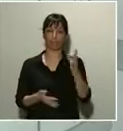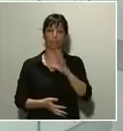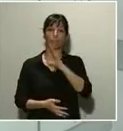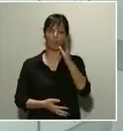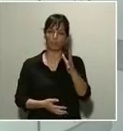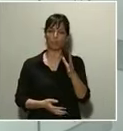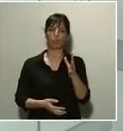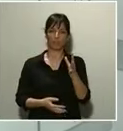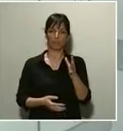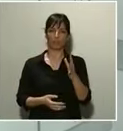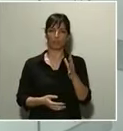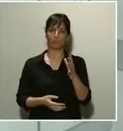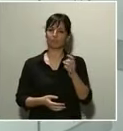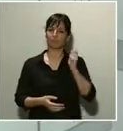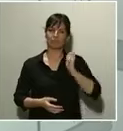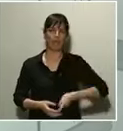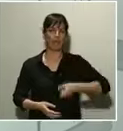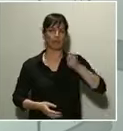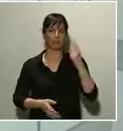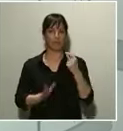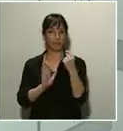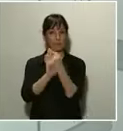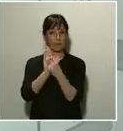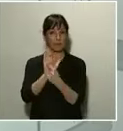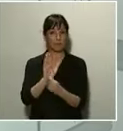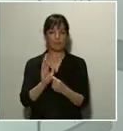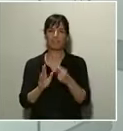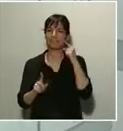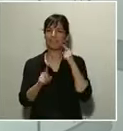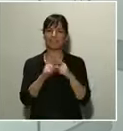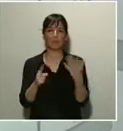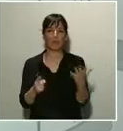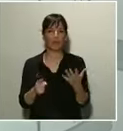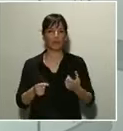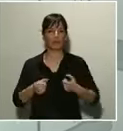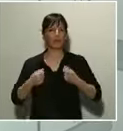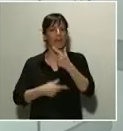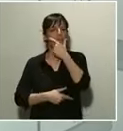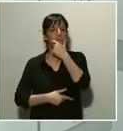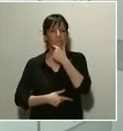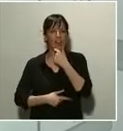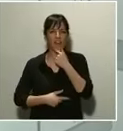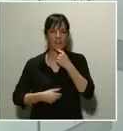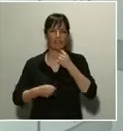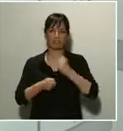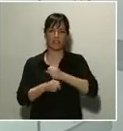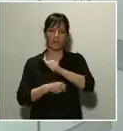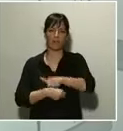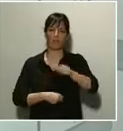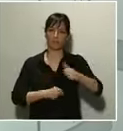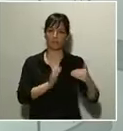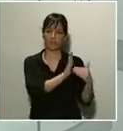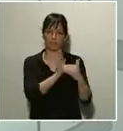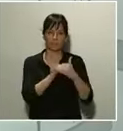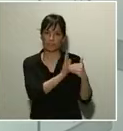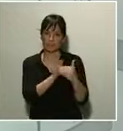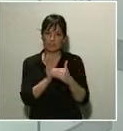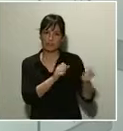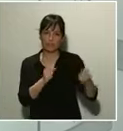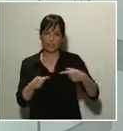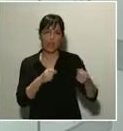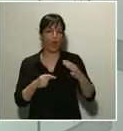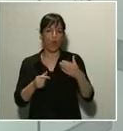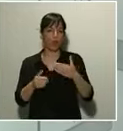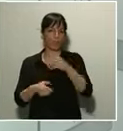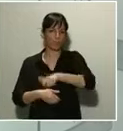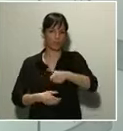continuamente medidas para facilitar al máximo el trabajo de nuestros transportistas y del resto de las personas encargadas de